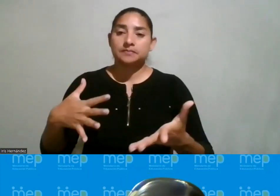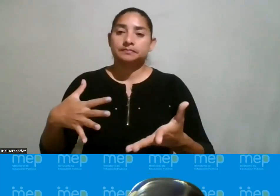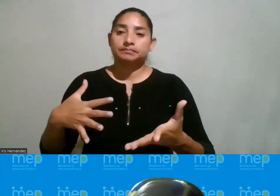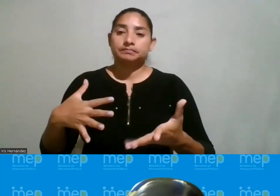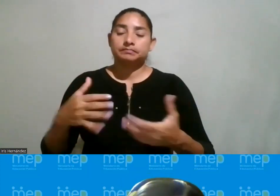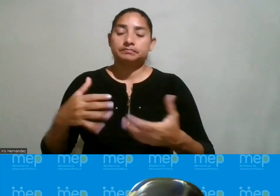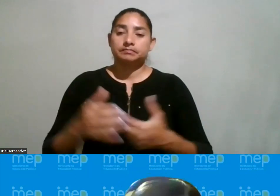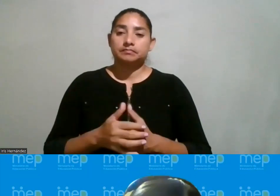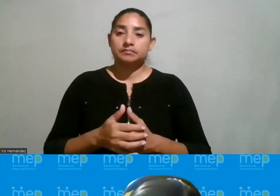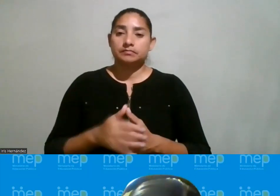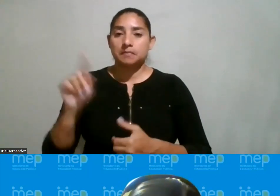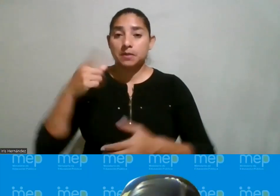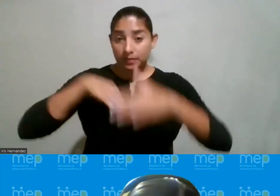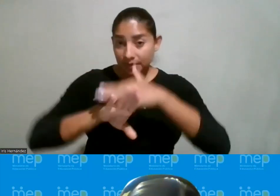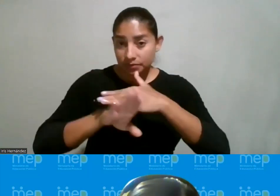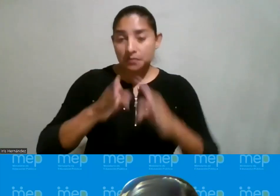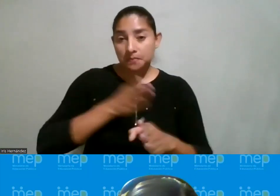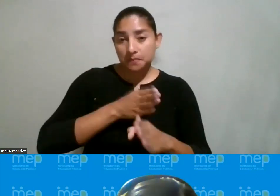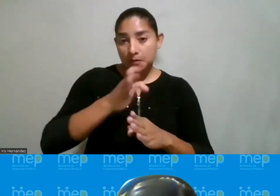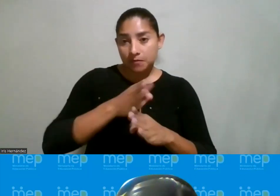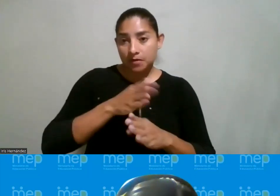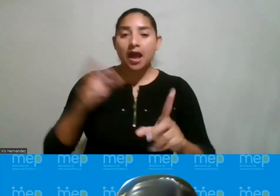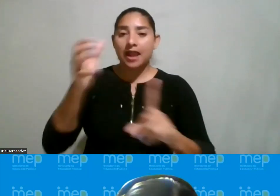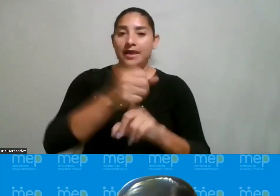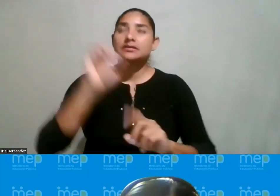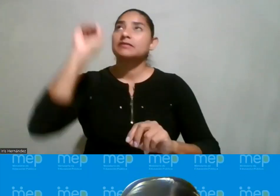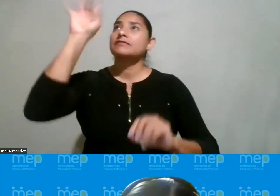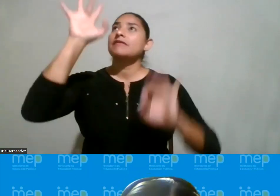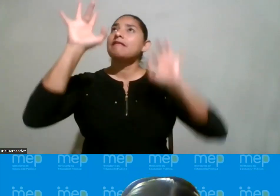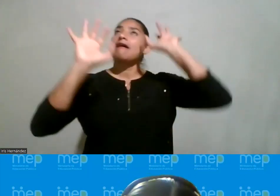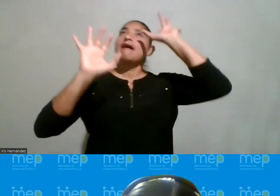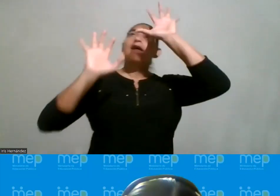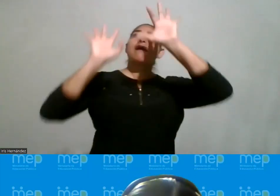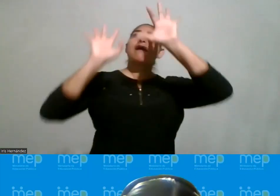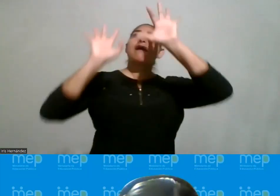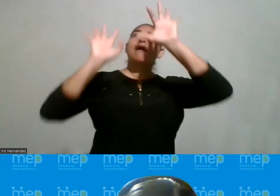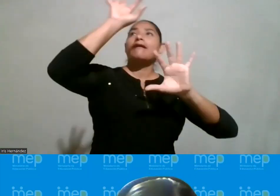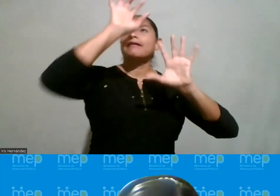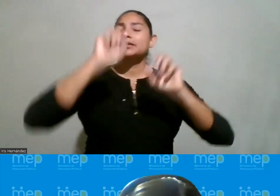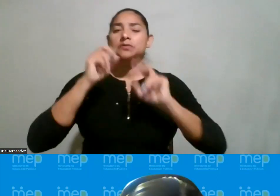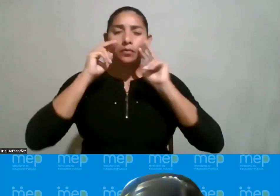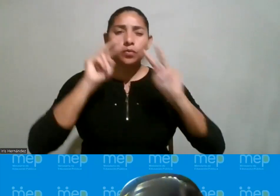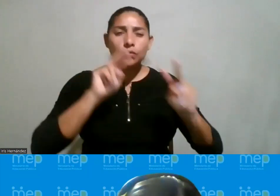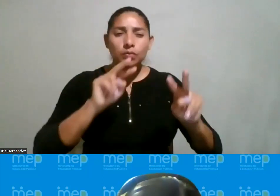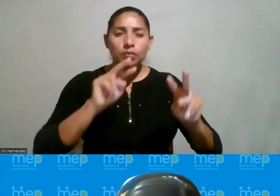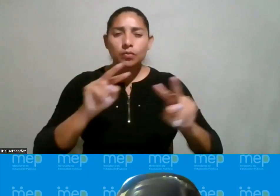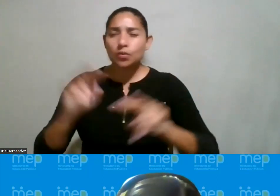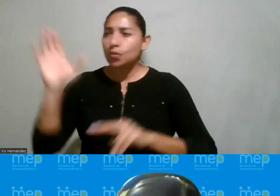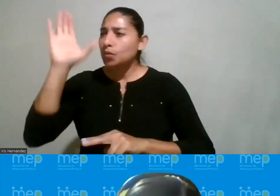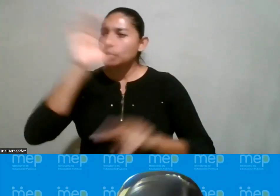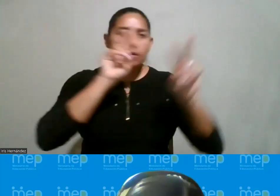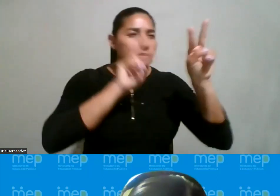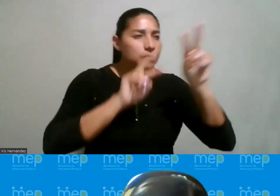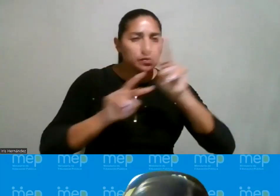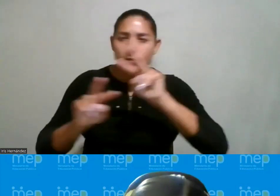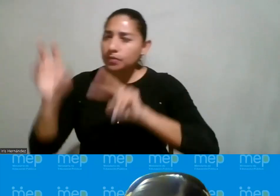primer ingreso ¿verdad? le llamaban Alcanzar las Estrellas y yo me dediqué hoy como a buscarlo y a tomar el